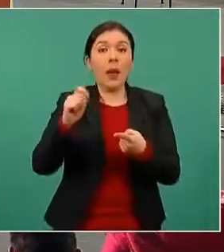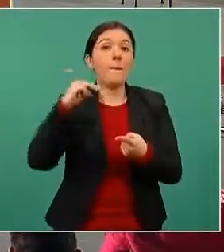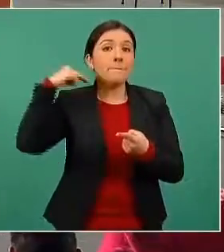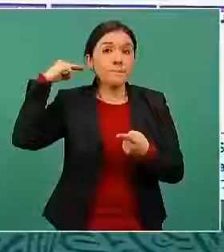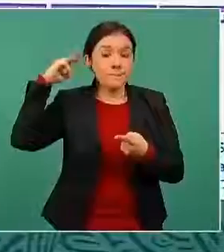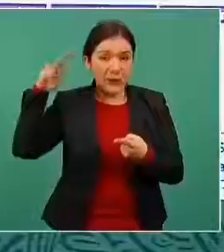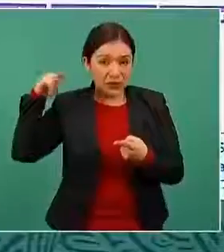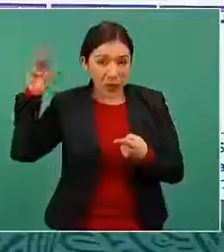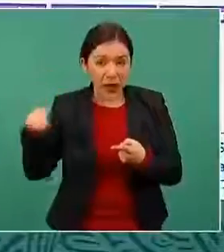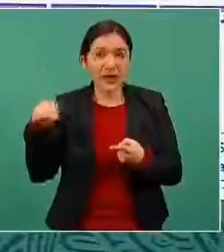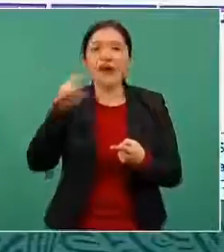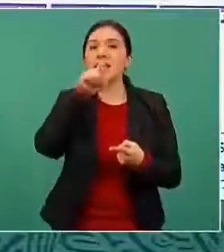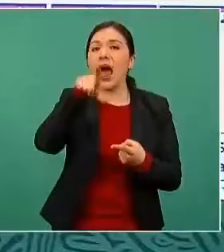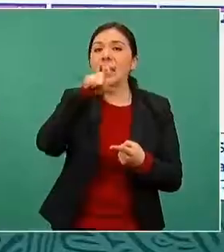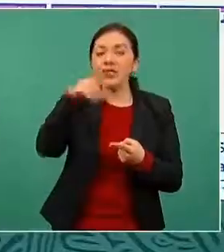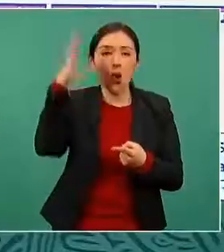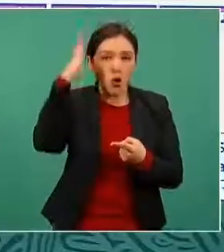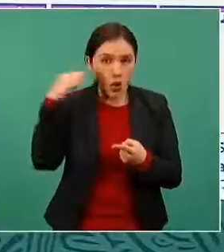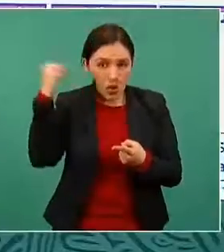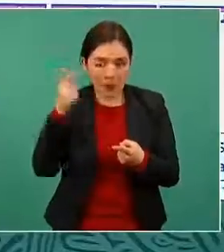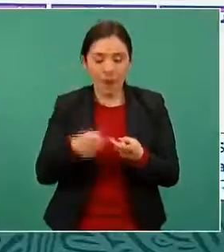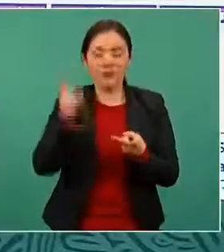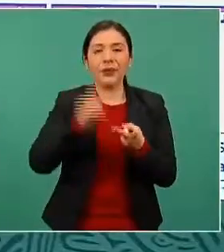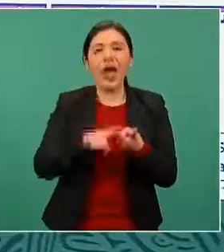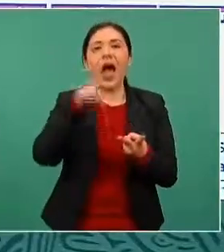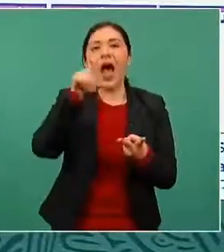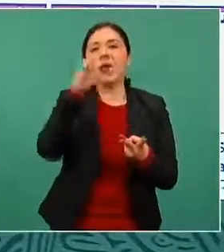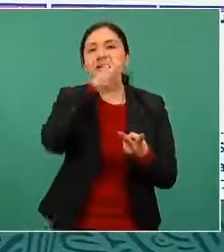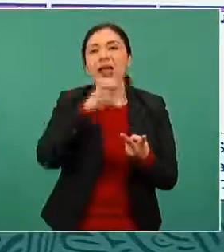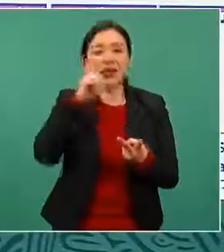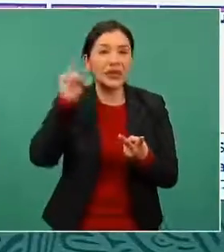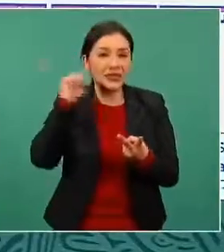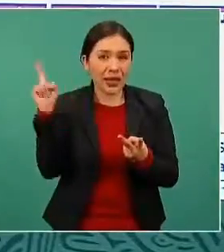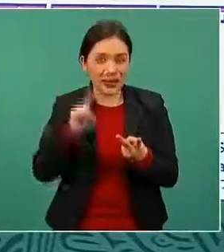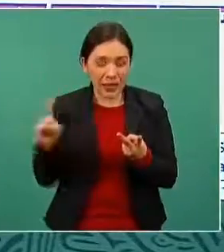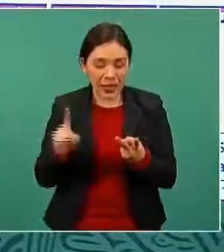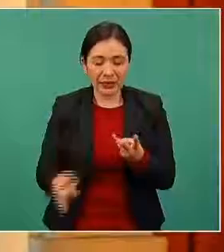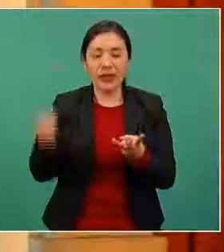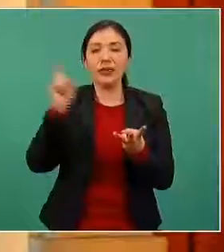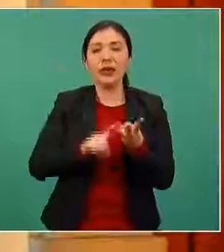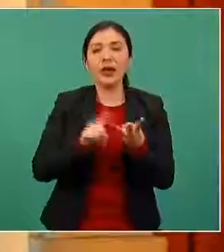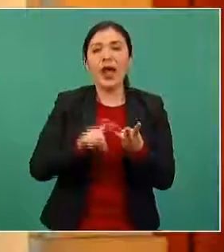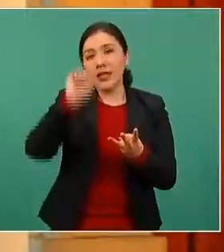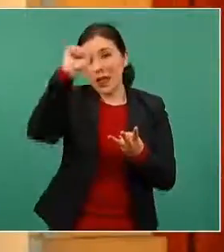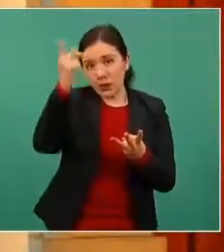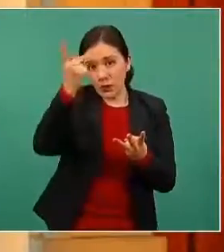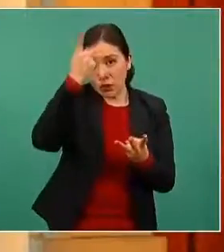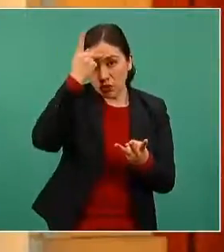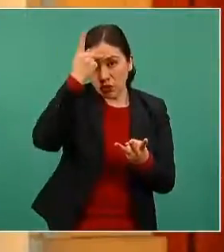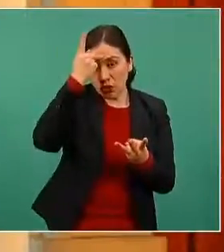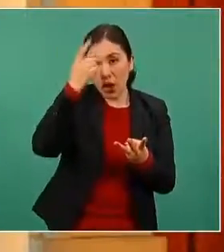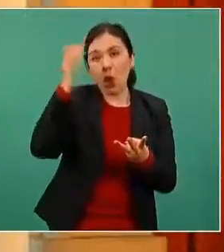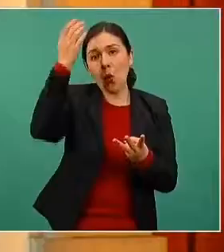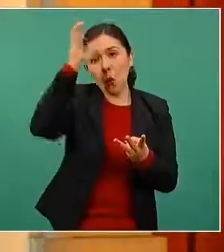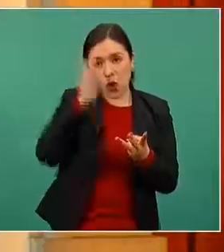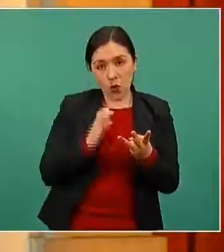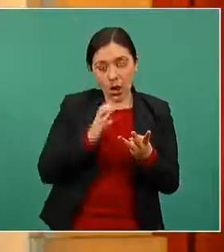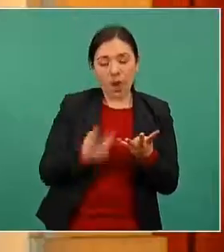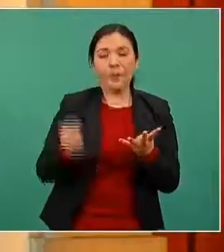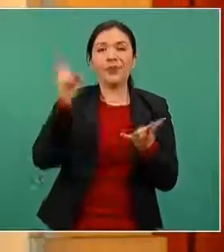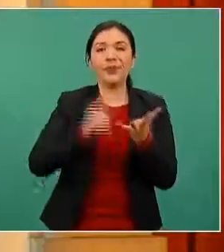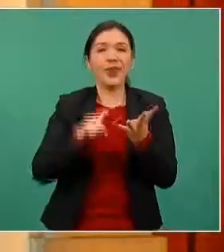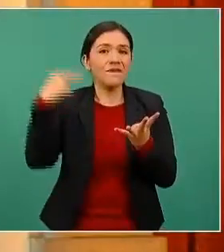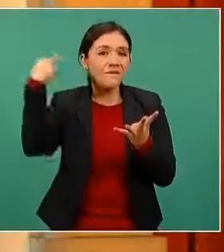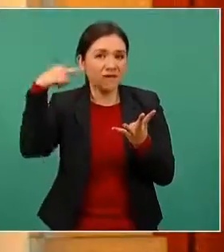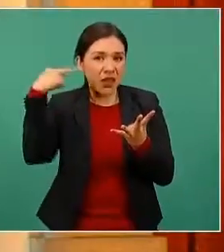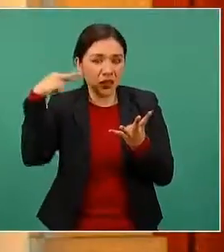Michoacán, Jalisco y Colima. La 2, Aguascalientes y Zacatecas. La 3, San Luis Potosí y Coahuila. La